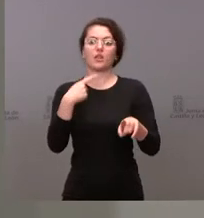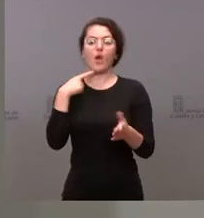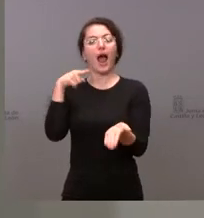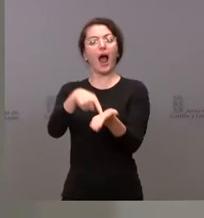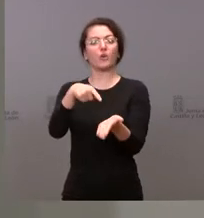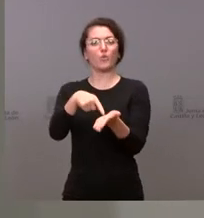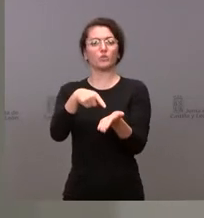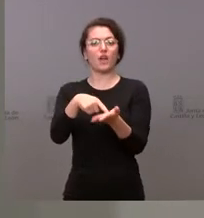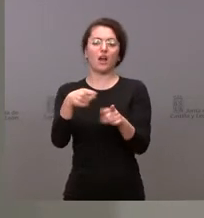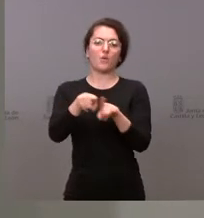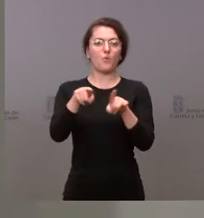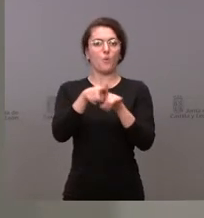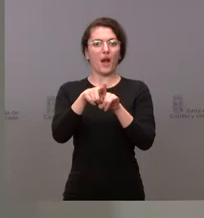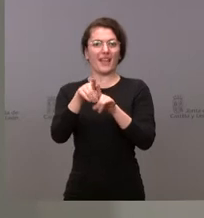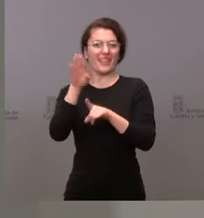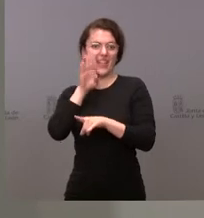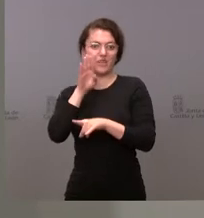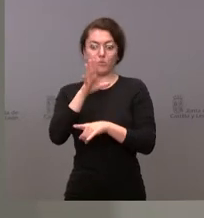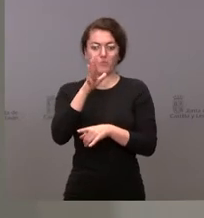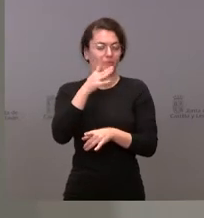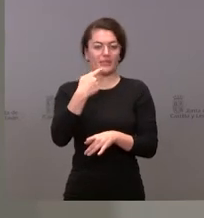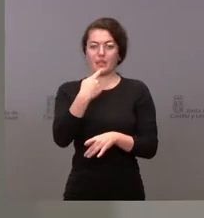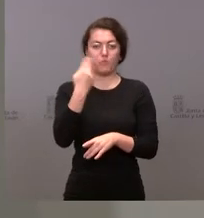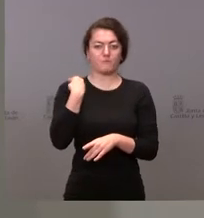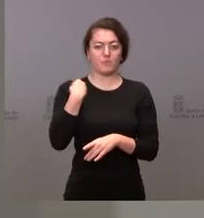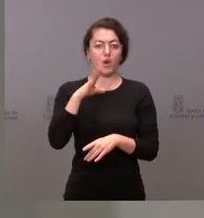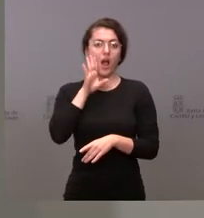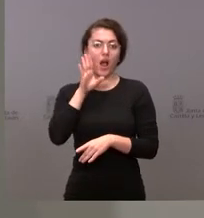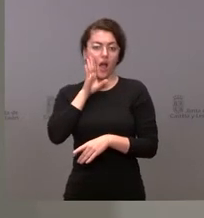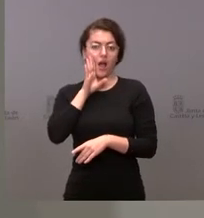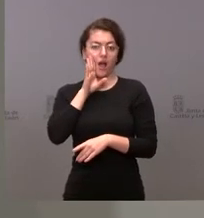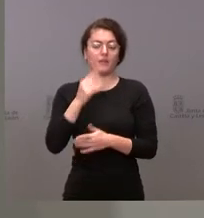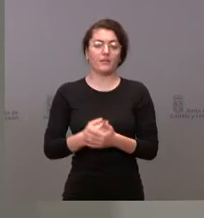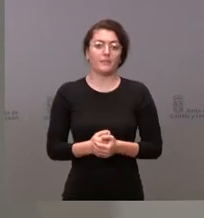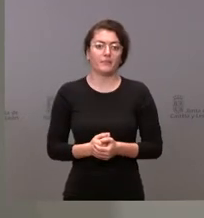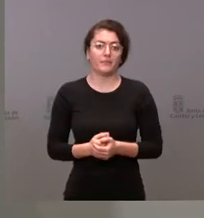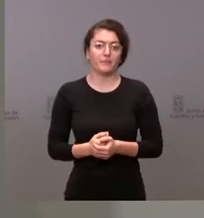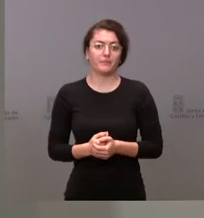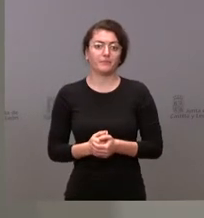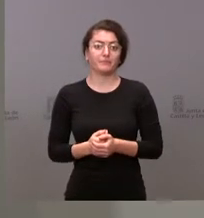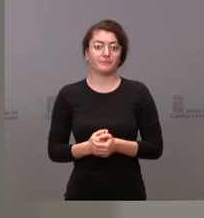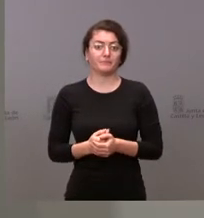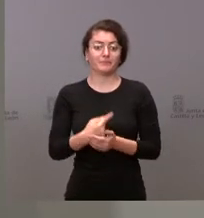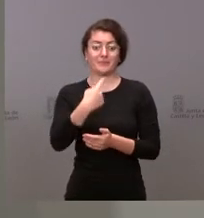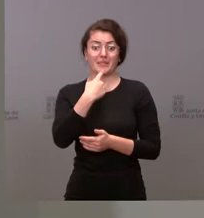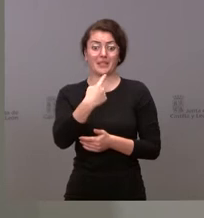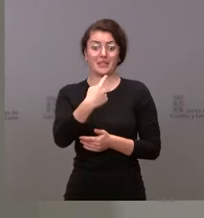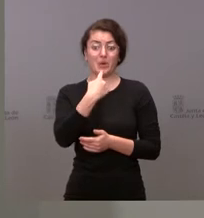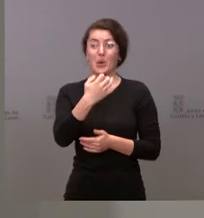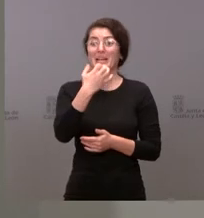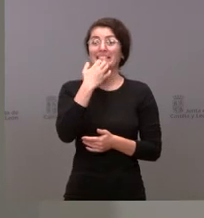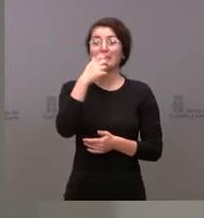respecto digo exactamente lo mismo que he dicho con anterioridad. Quien es conocedor de un delito